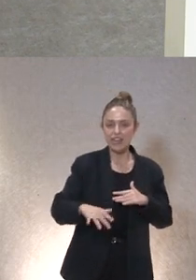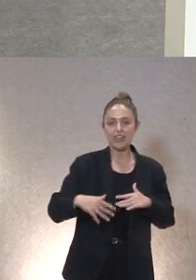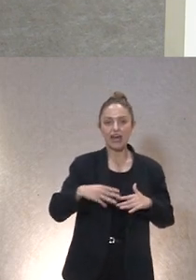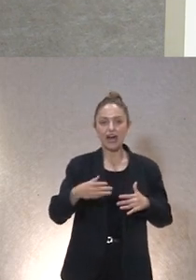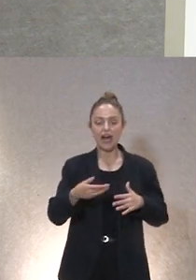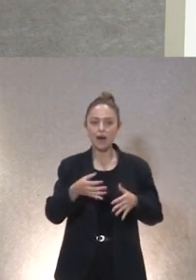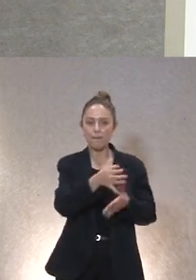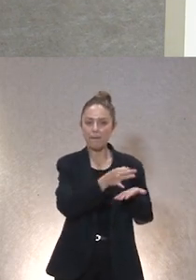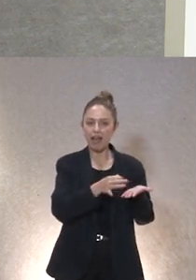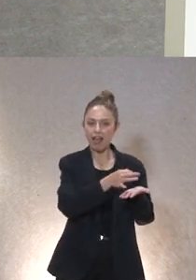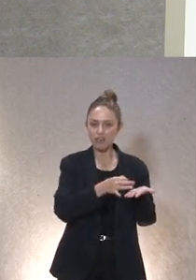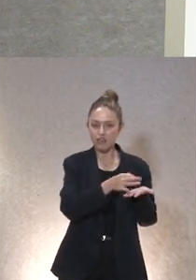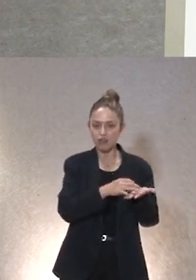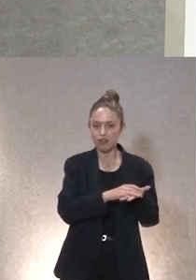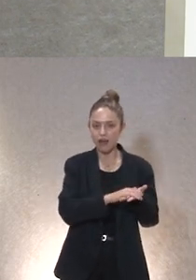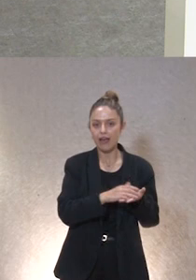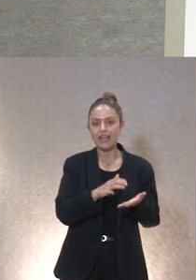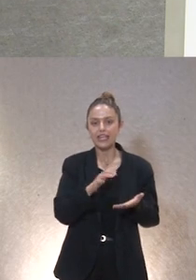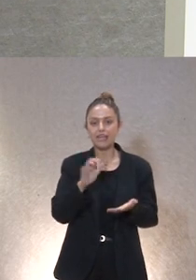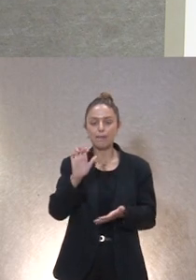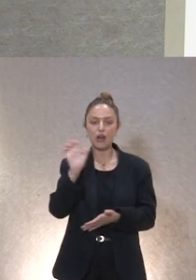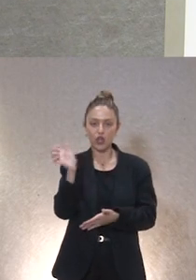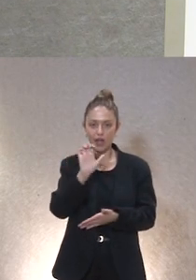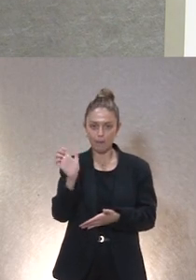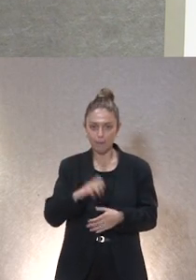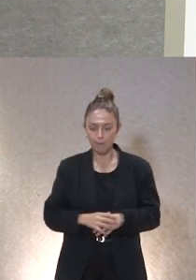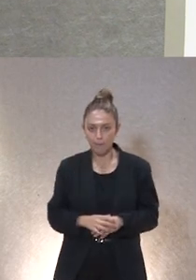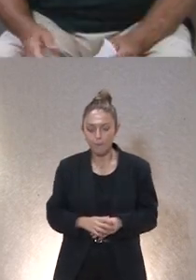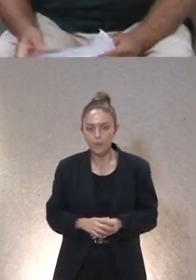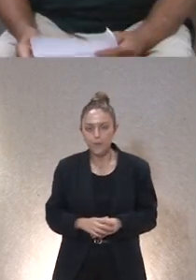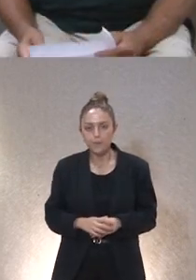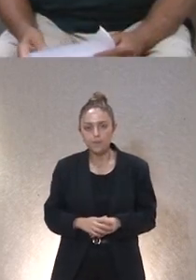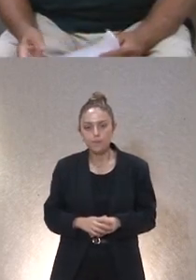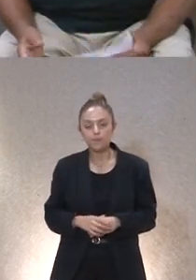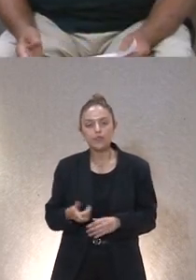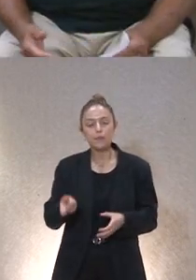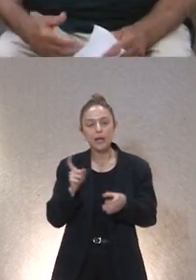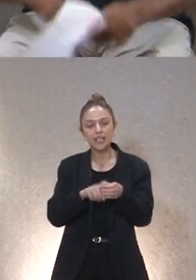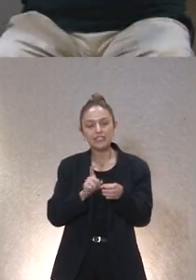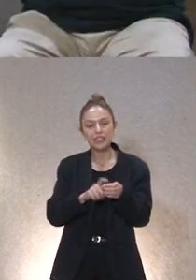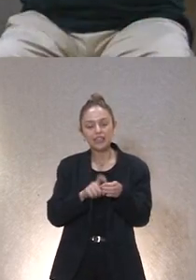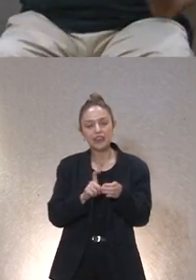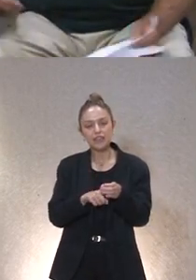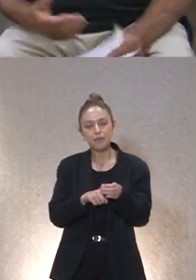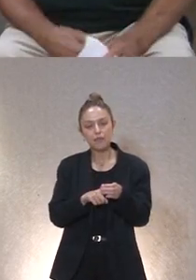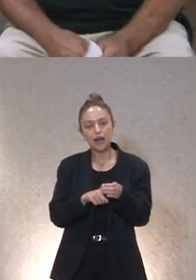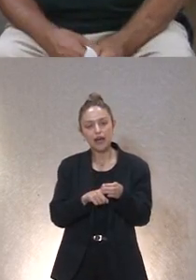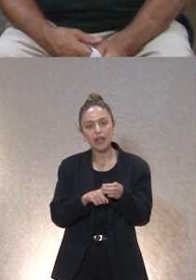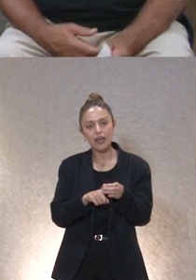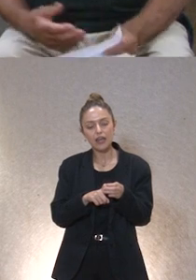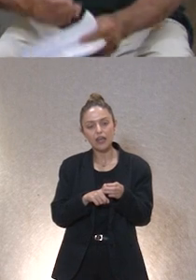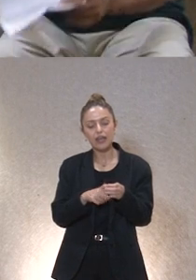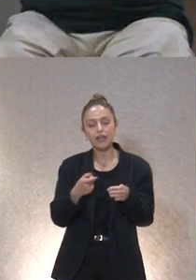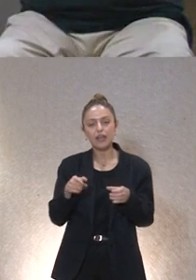también y bueno y participan o tienen pues todo el elenco de servicios